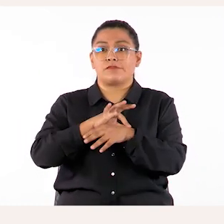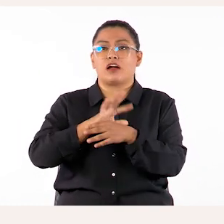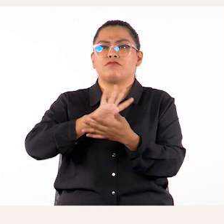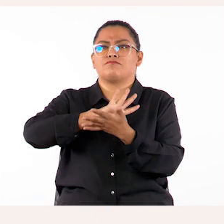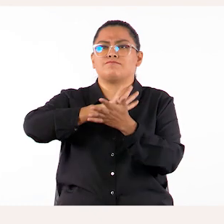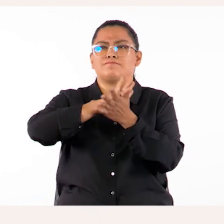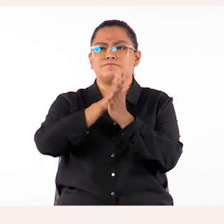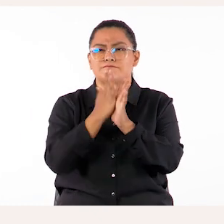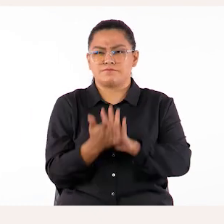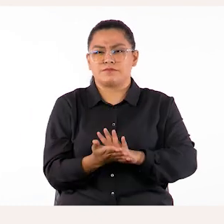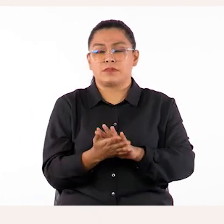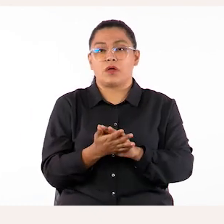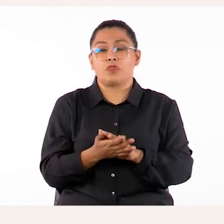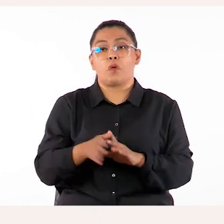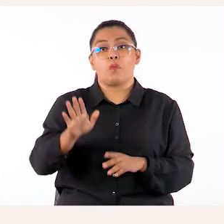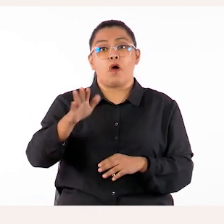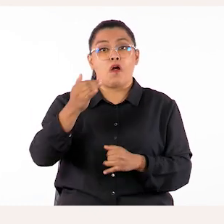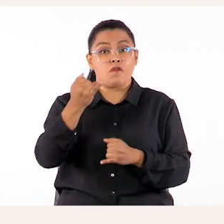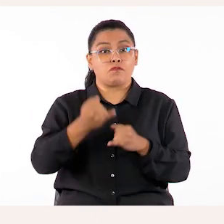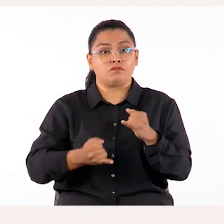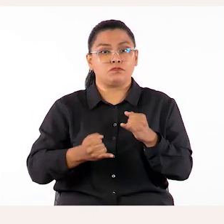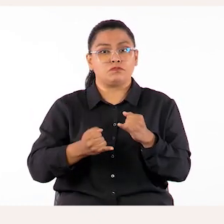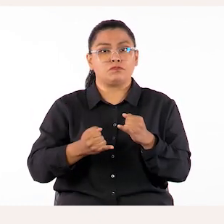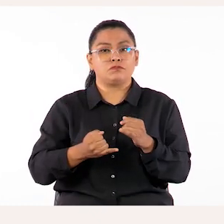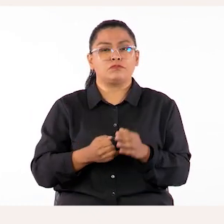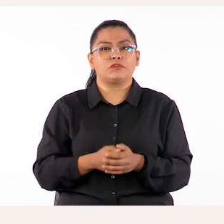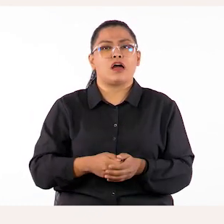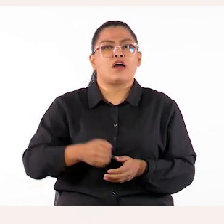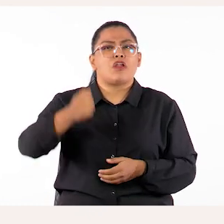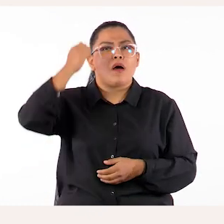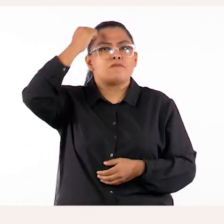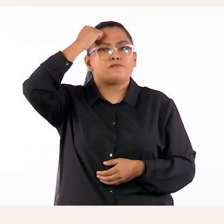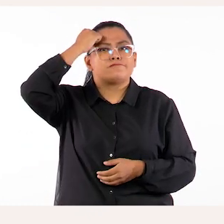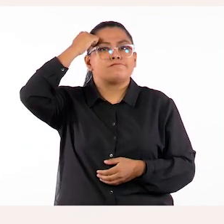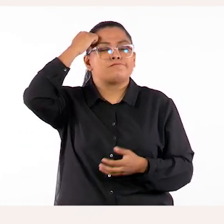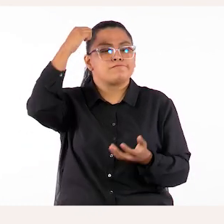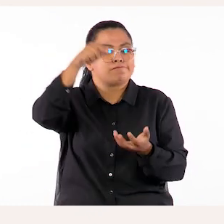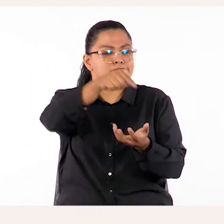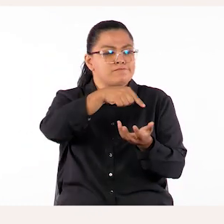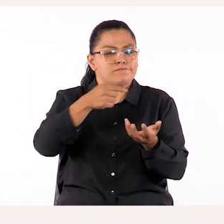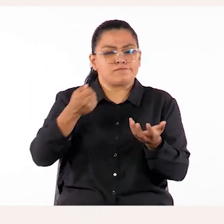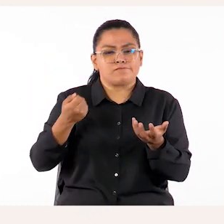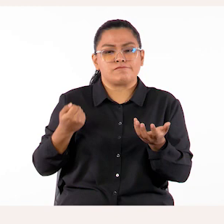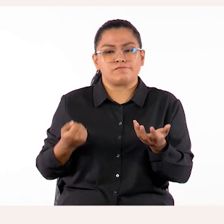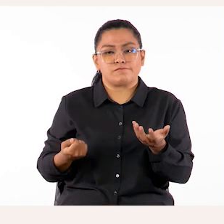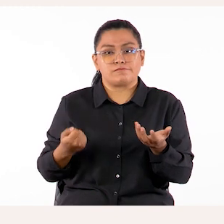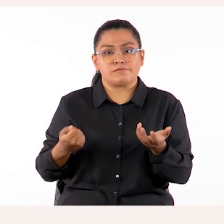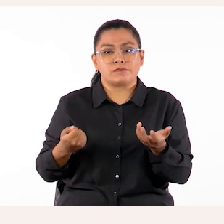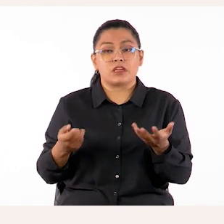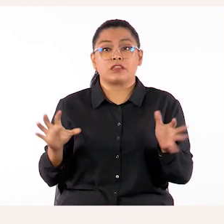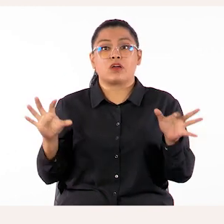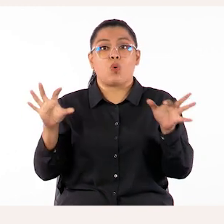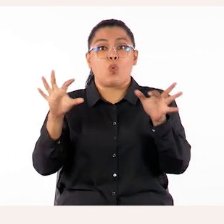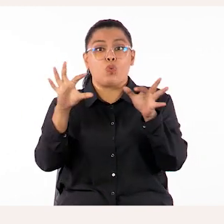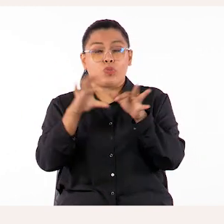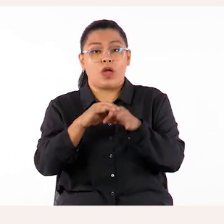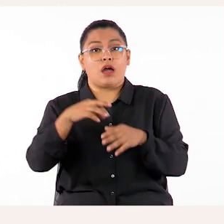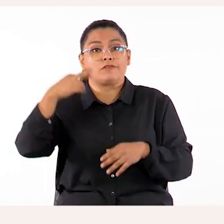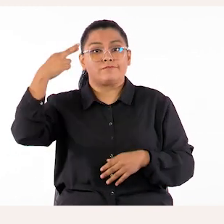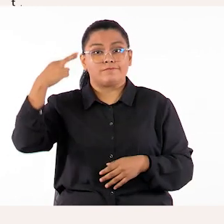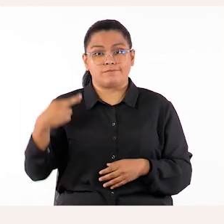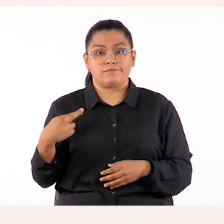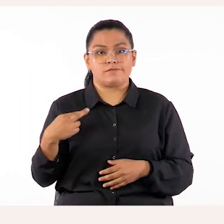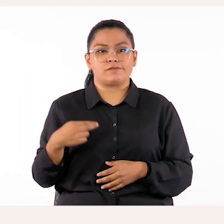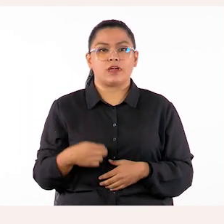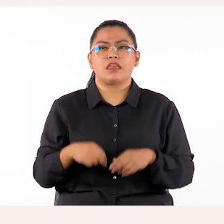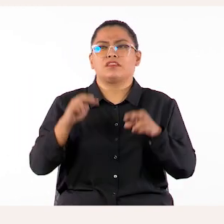logrando que al finalizar, el potencial que traía el estudiante se equipare con la realidad. En lo pedagógico,